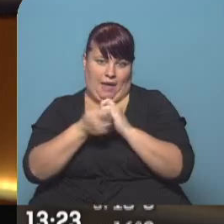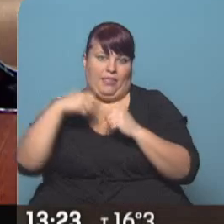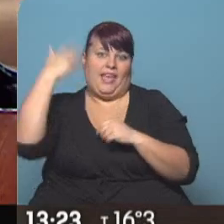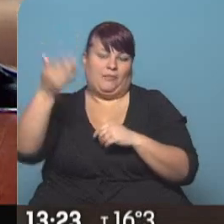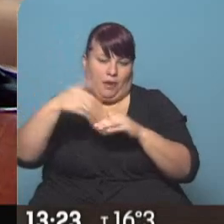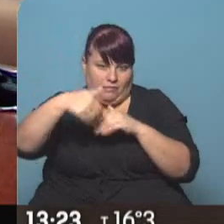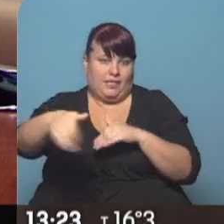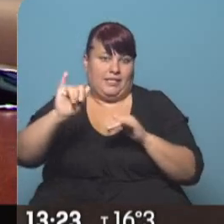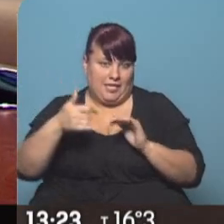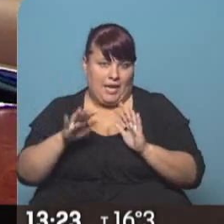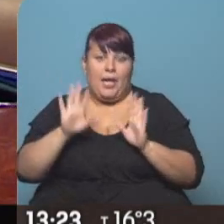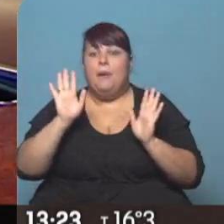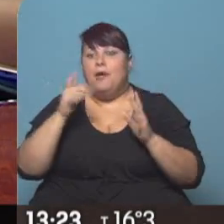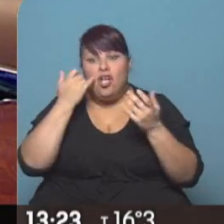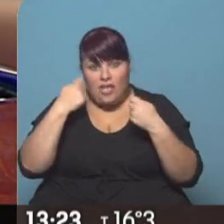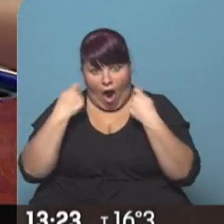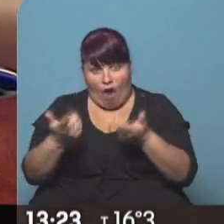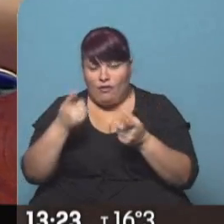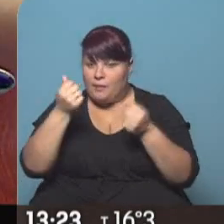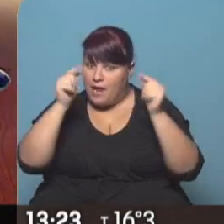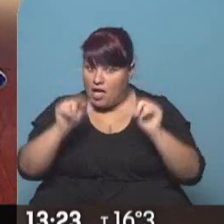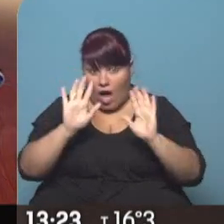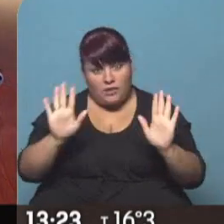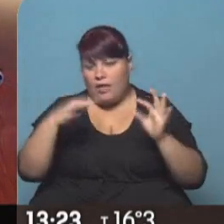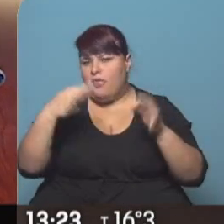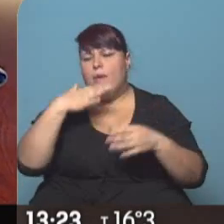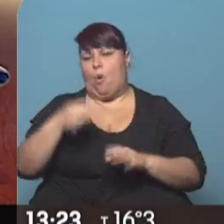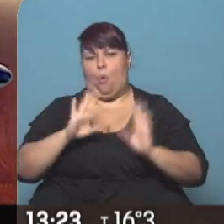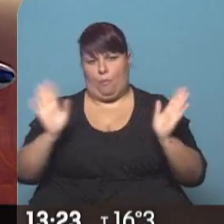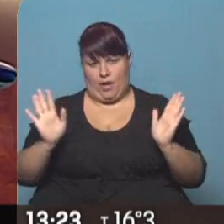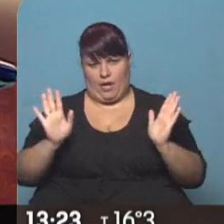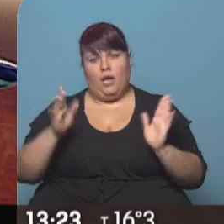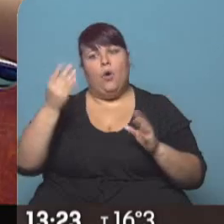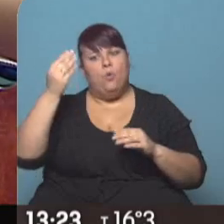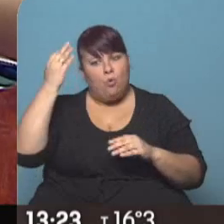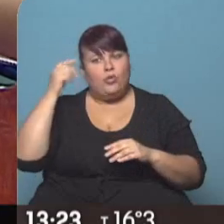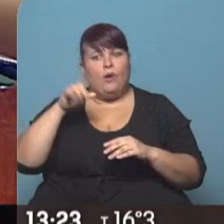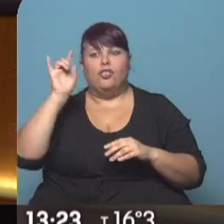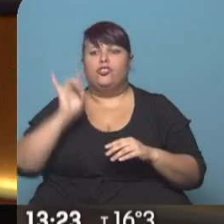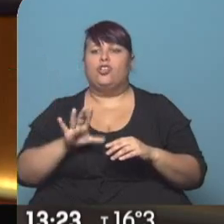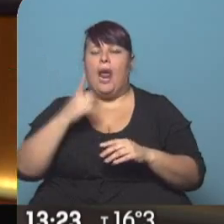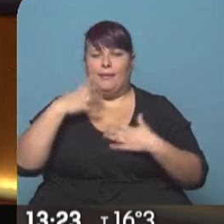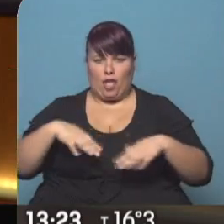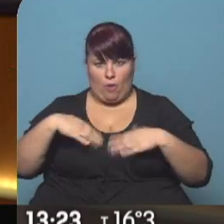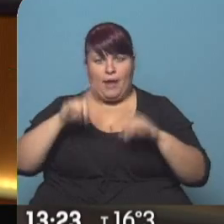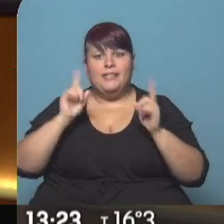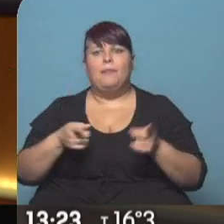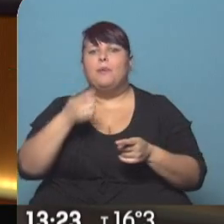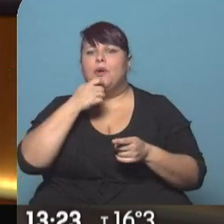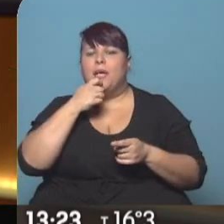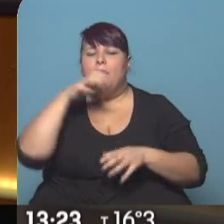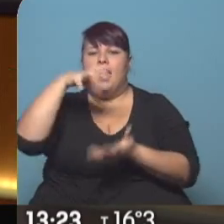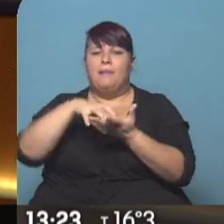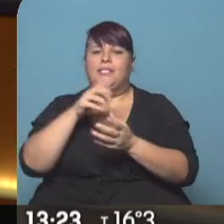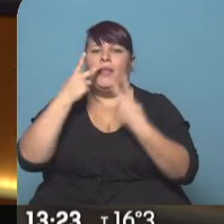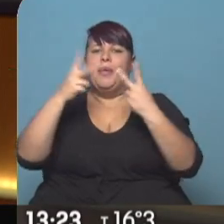después de ahí en adelante, pero lo que está ofrecido, un precio determinado, debe ser cumplido. Ha pasado mucho, no solo en indumentaria, sino también, por ejemplo, agencias